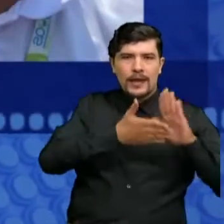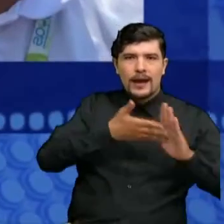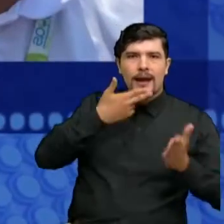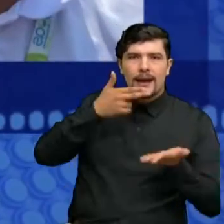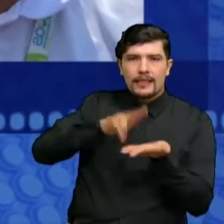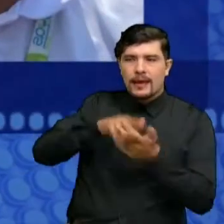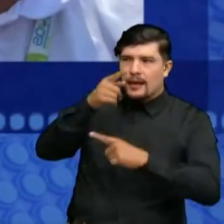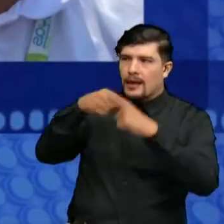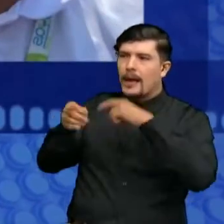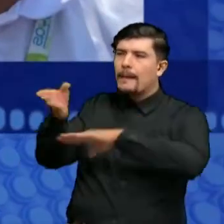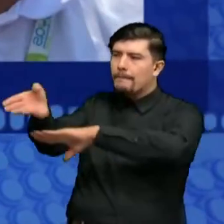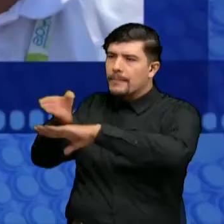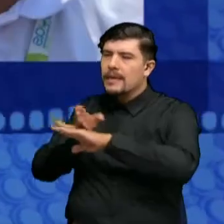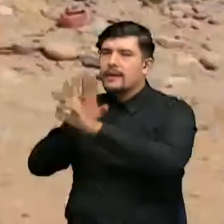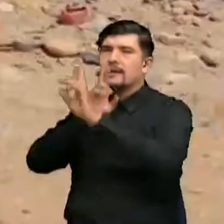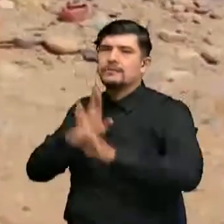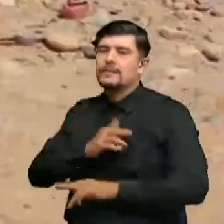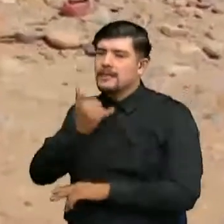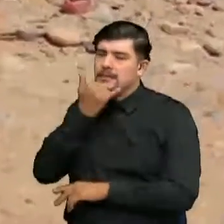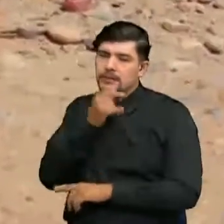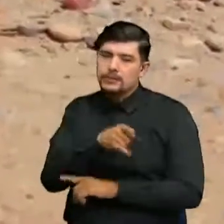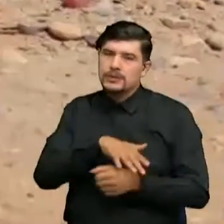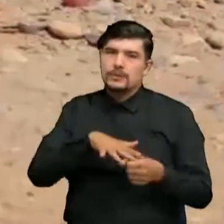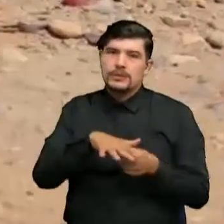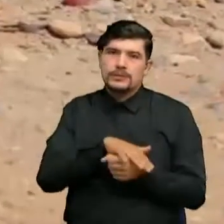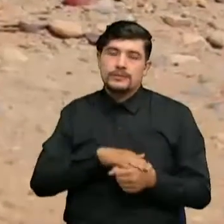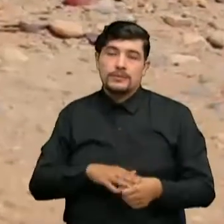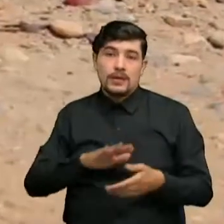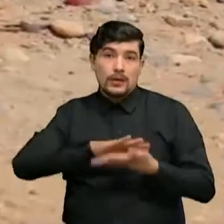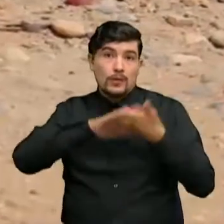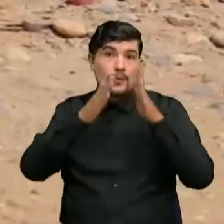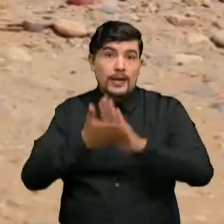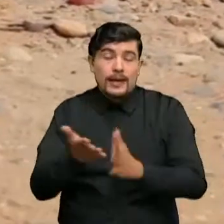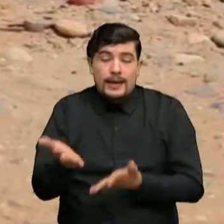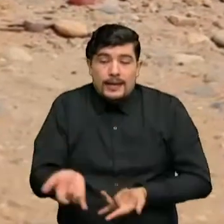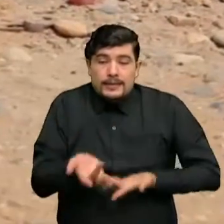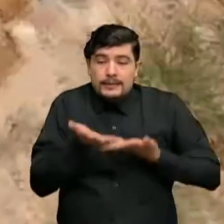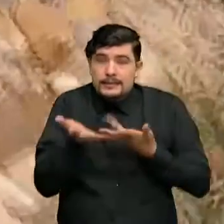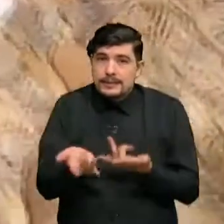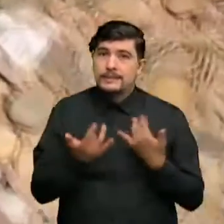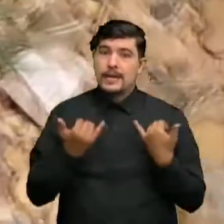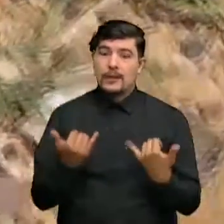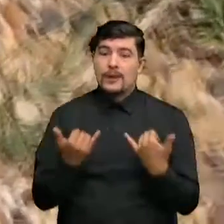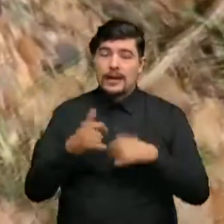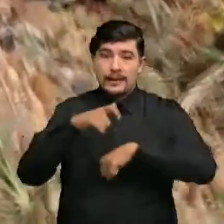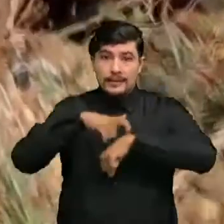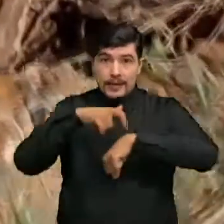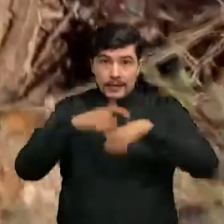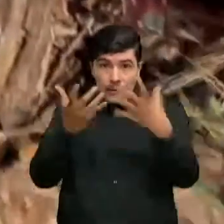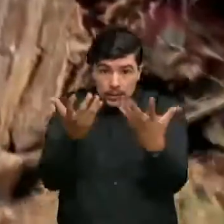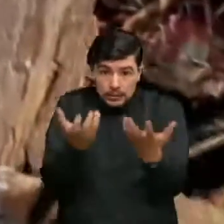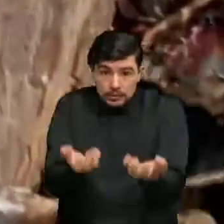acerca de la problemática que se presenta en el sector. La comunidad solo espera ahora que en época seca se dé solución a este problema.